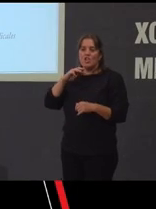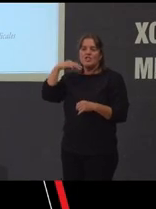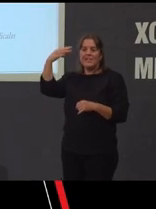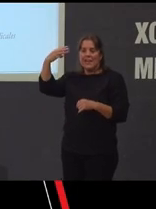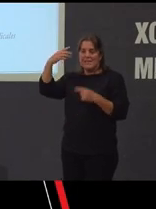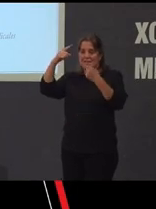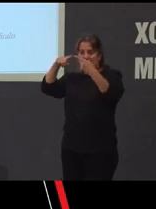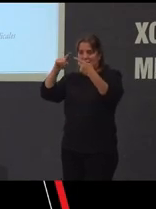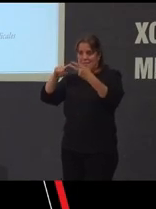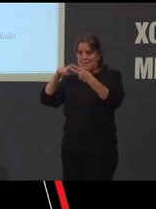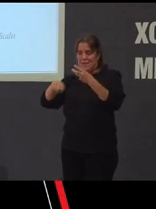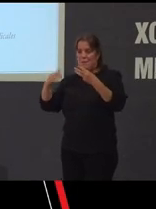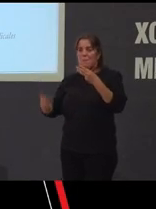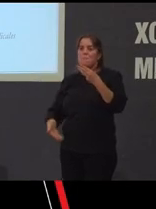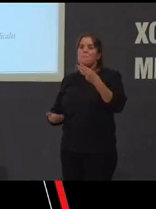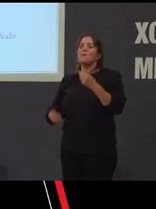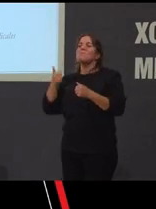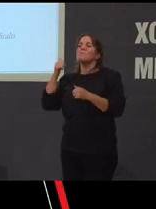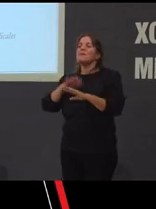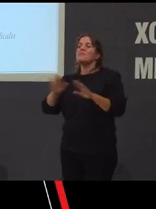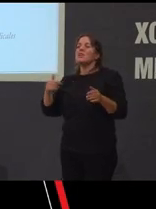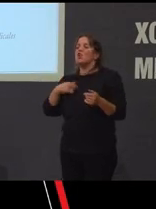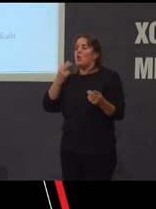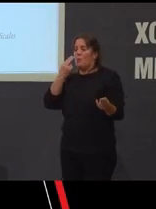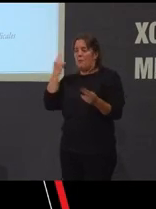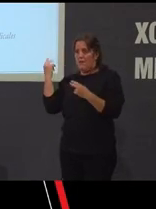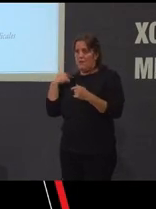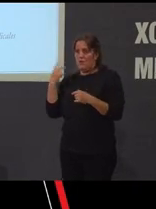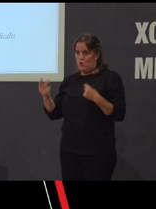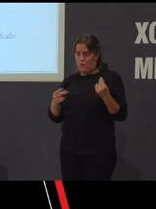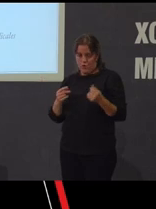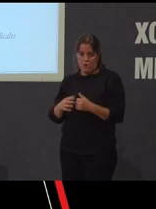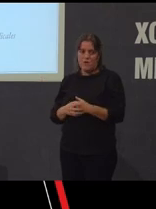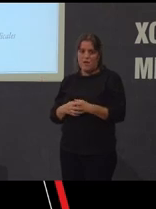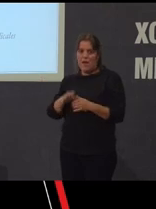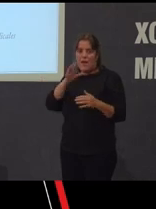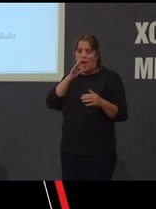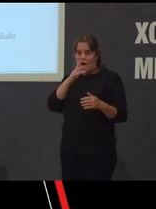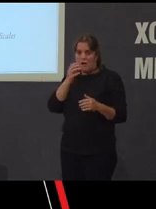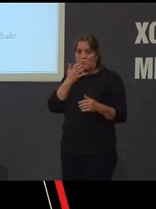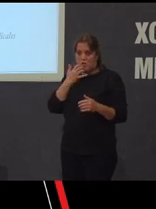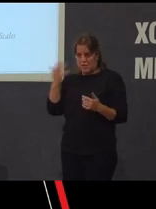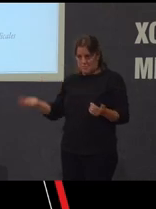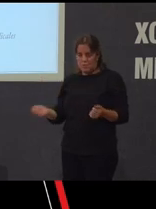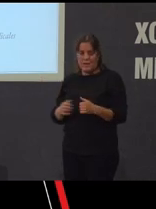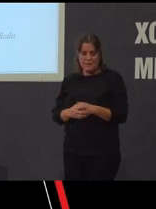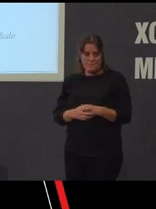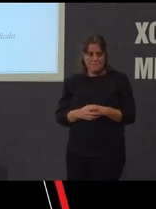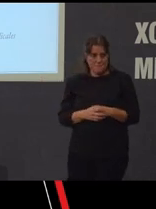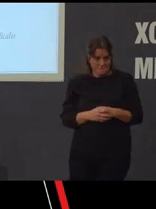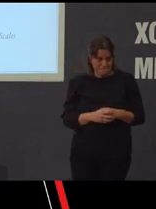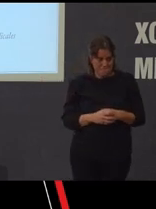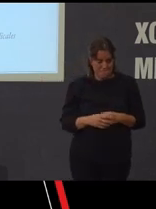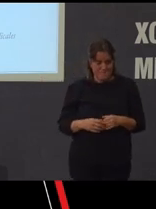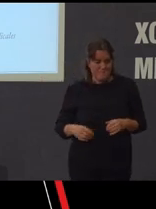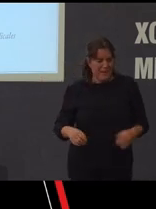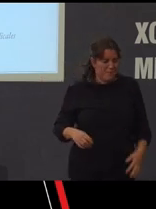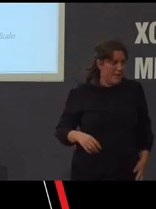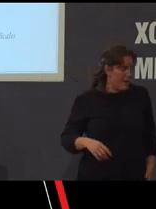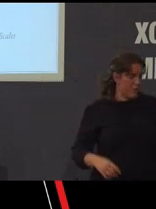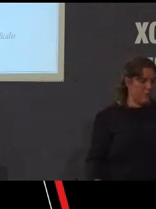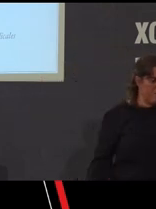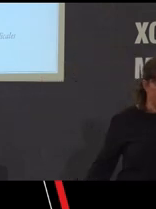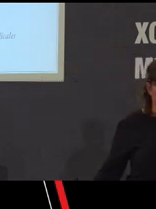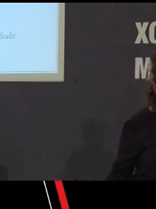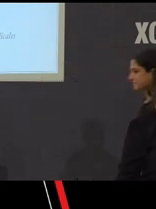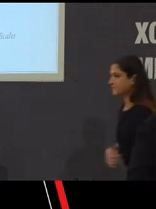dispositivos máis importantes que eu bin nonou xo folclore entón agora vamos aos exemplos vale vamos ao cine e desver e